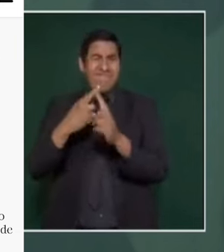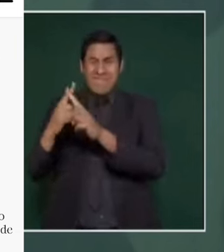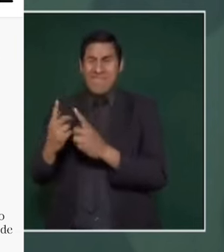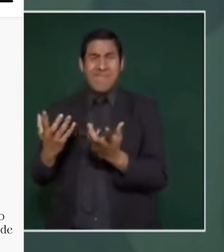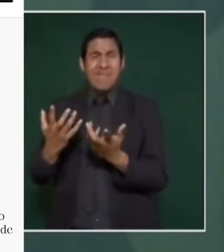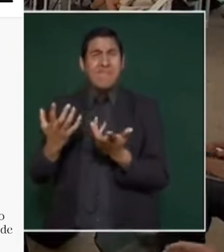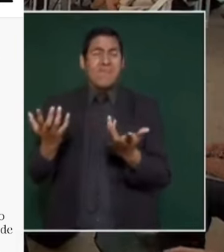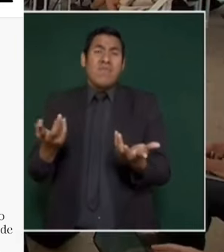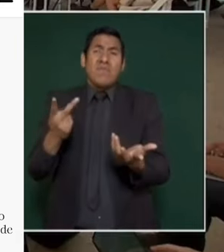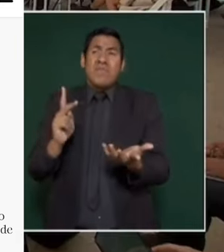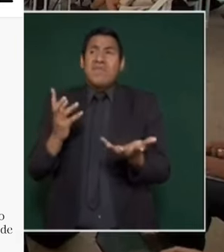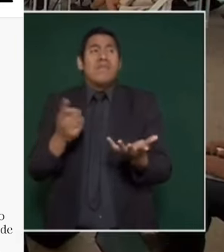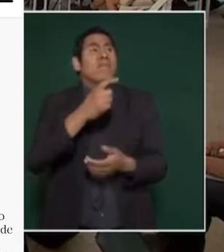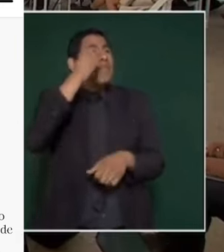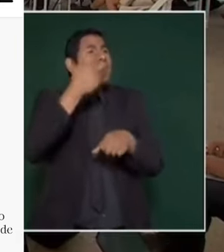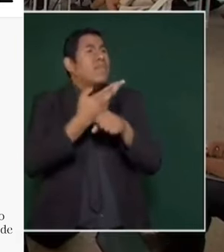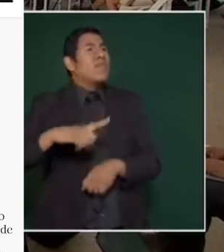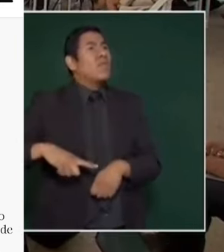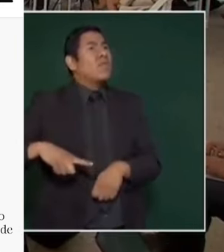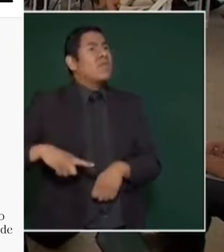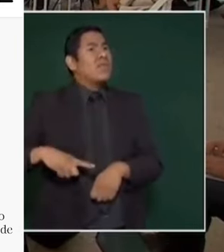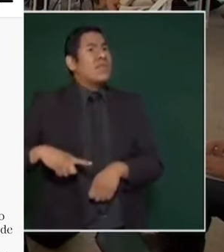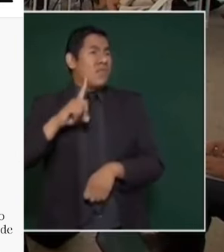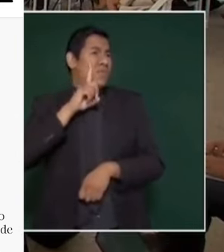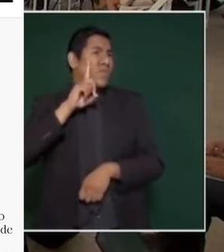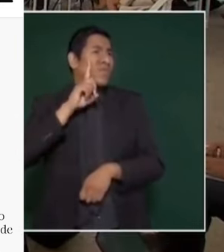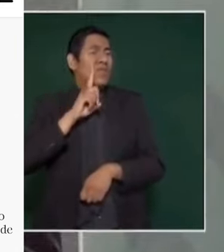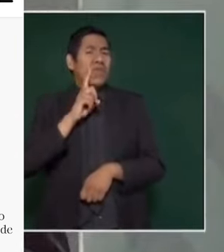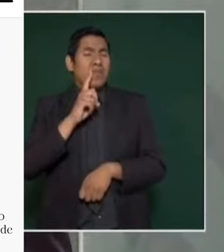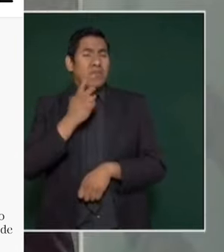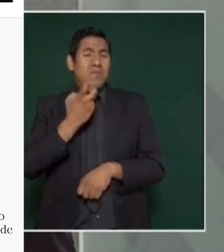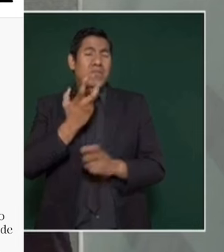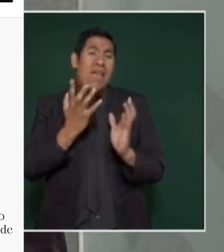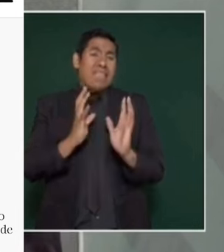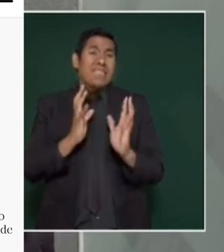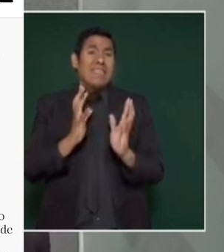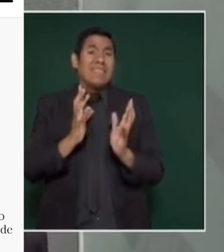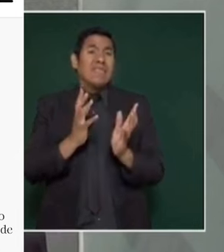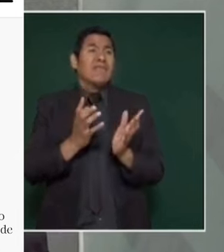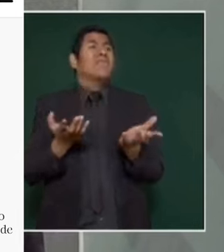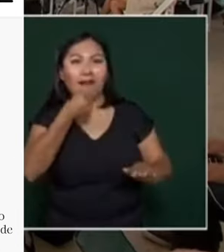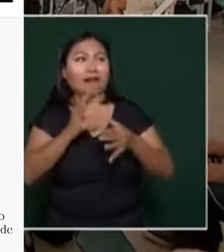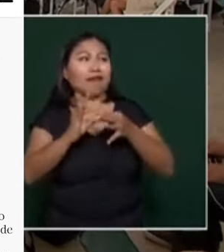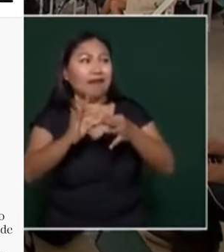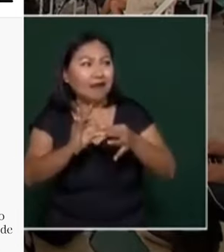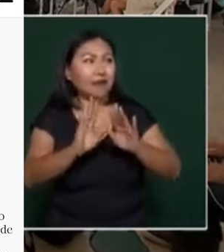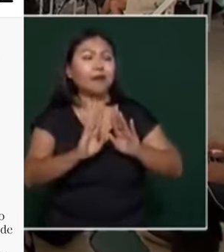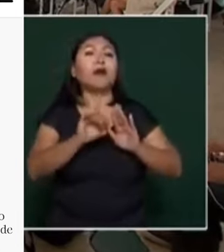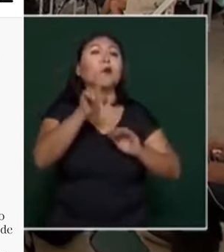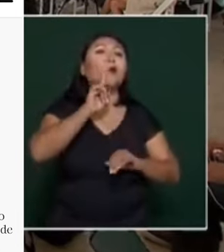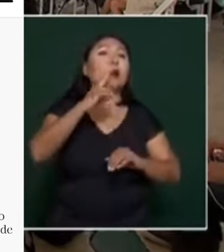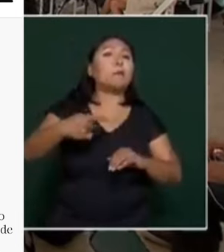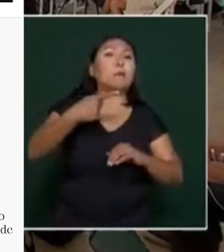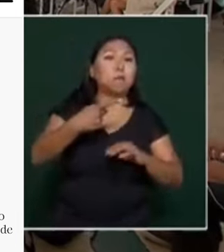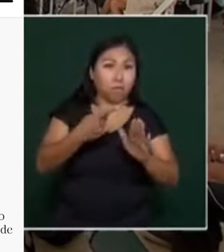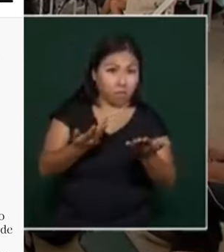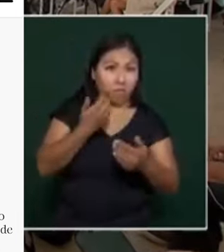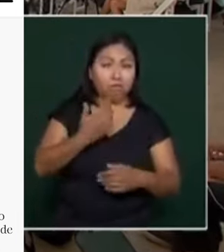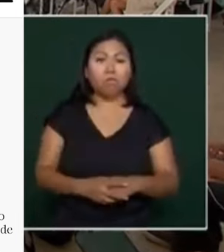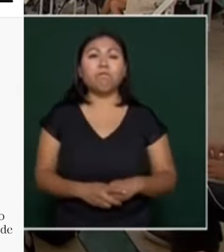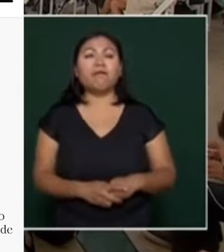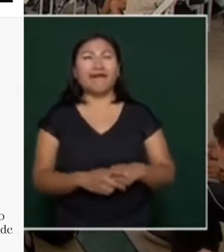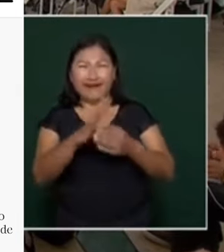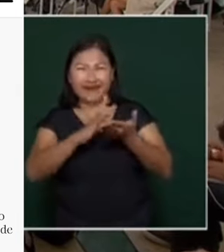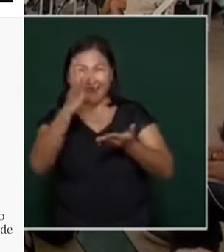Pero a ver si la secretaria de Gobernación nos dice que hay. Presidenta, en efecto, bueno, primero